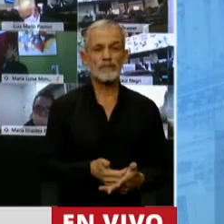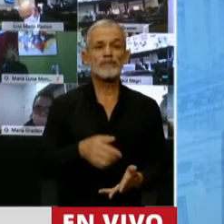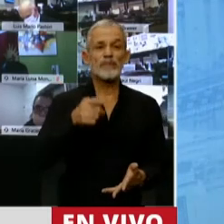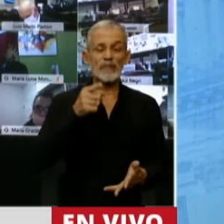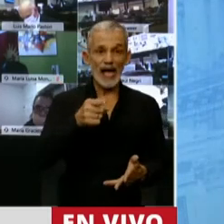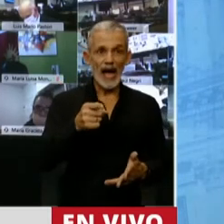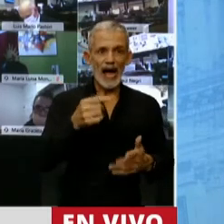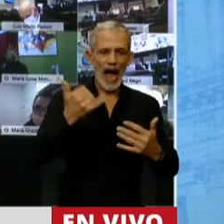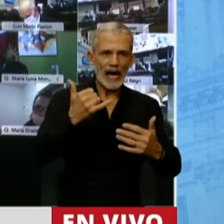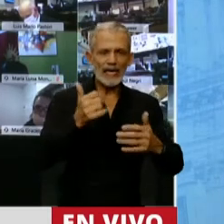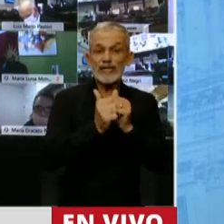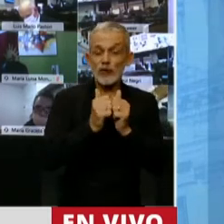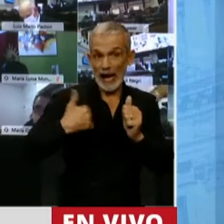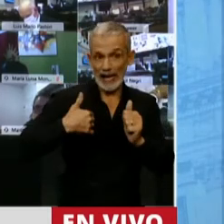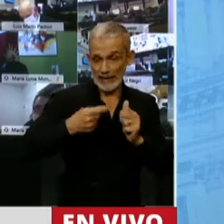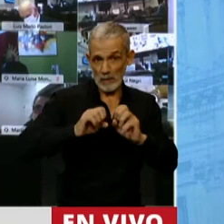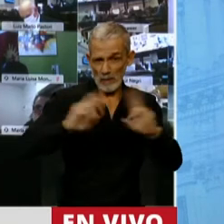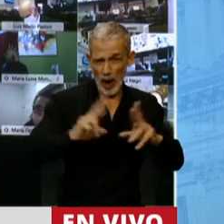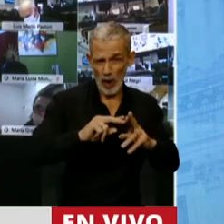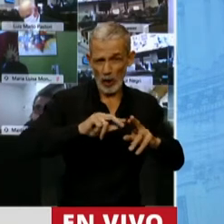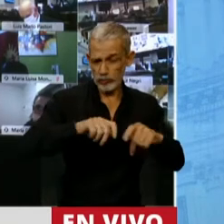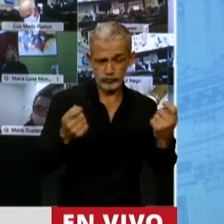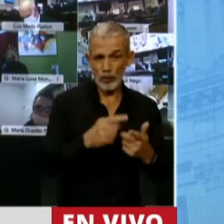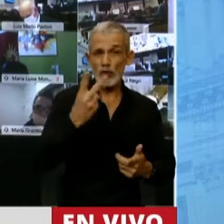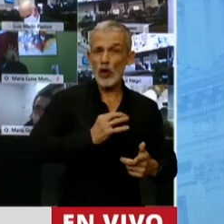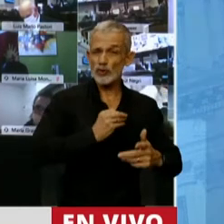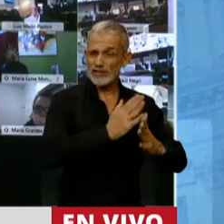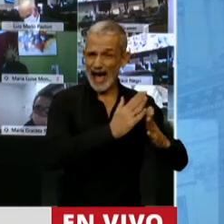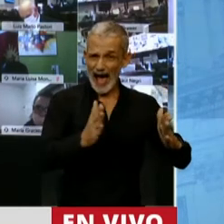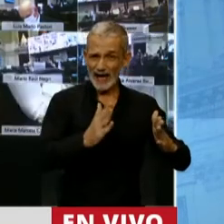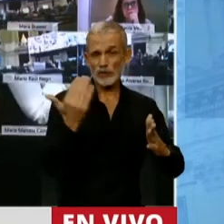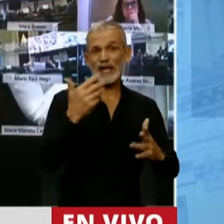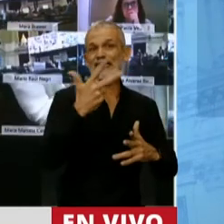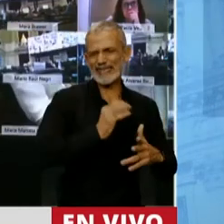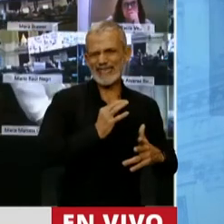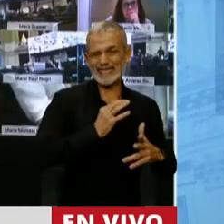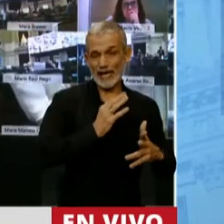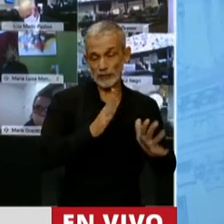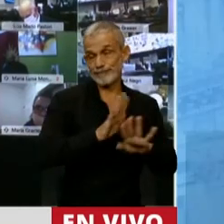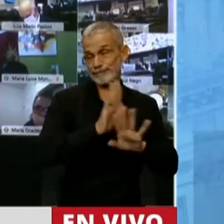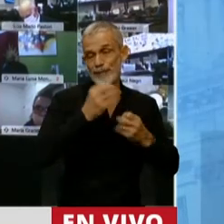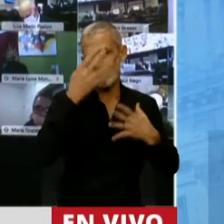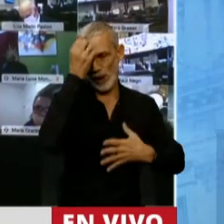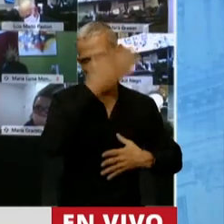atravesar una de peores crisis de la historia argentina, luego de tres años olvidables.